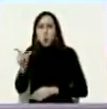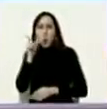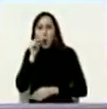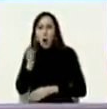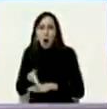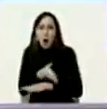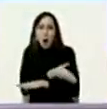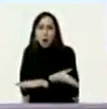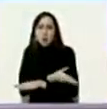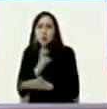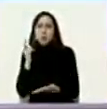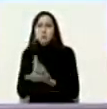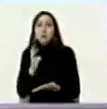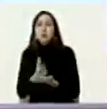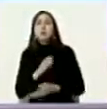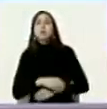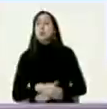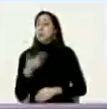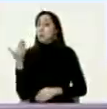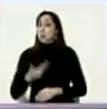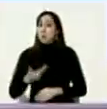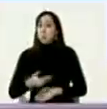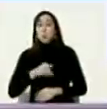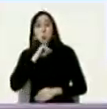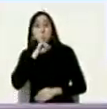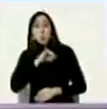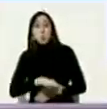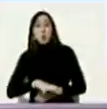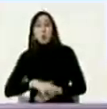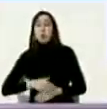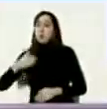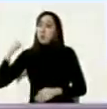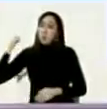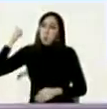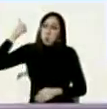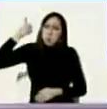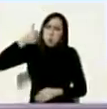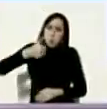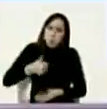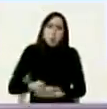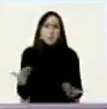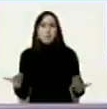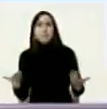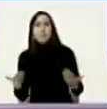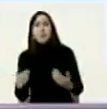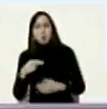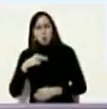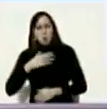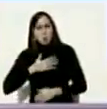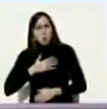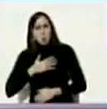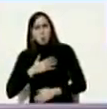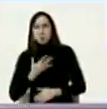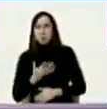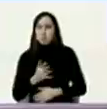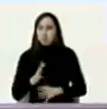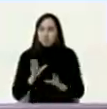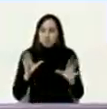porque es importante tener la trayectoria histórica uno no puede dejarse nublar